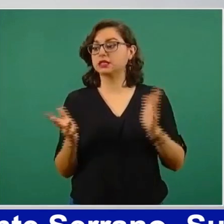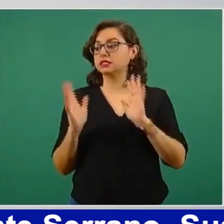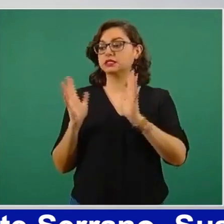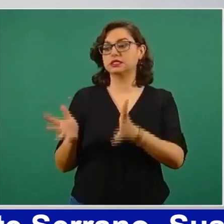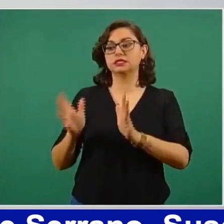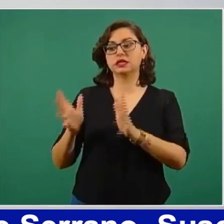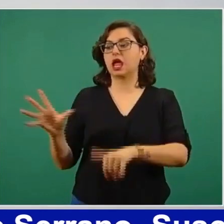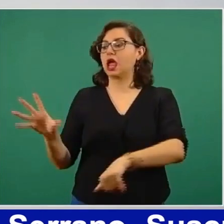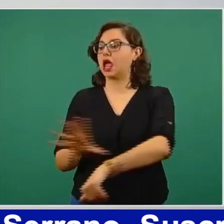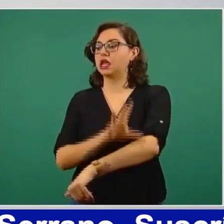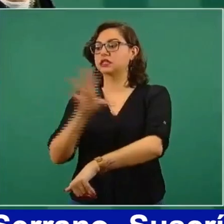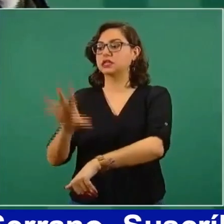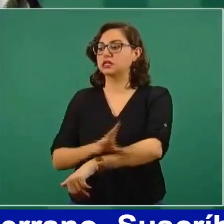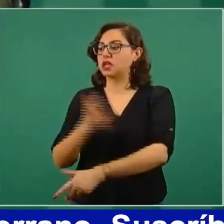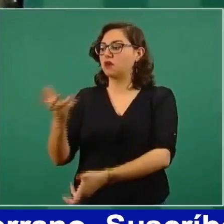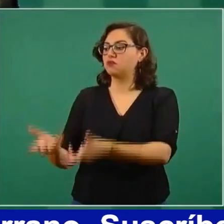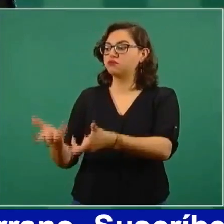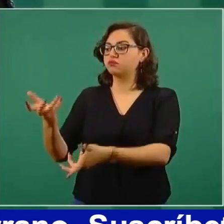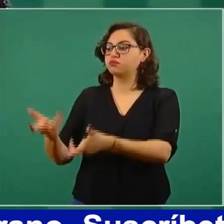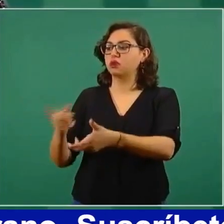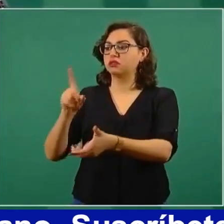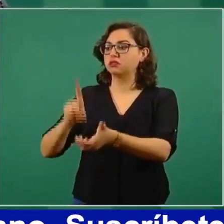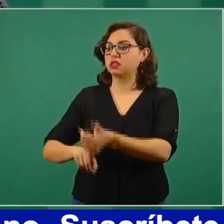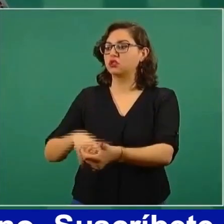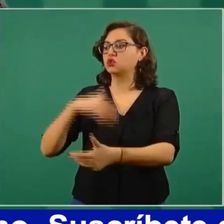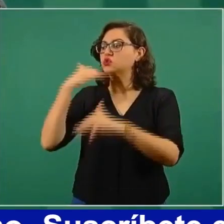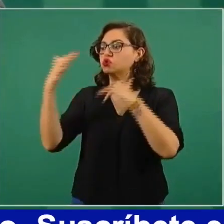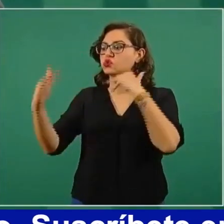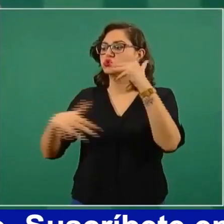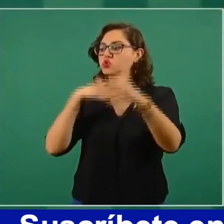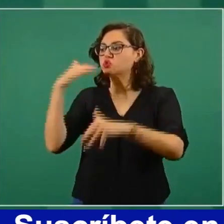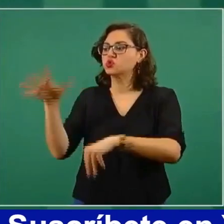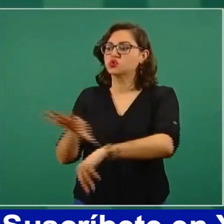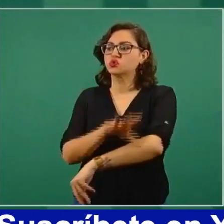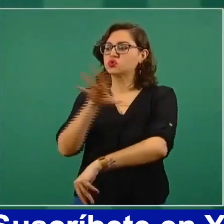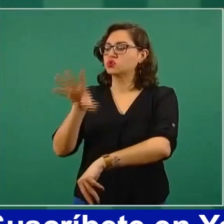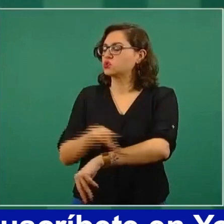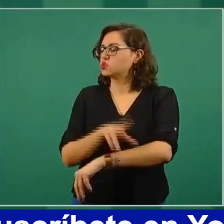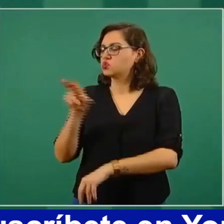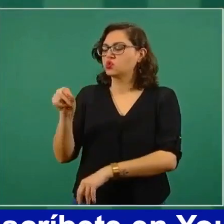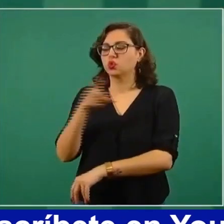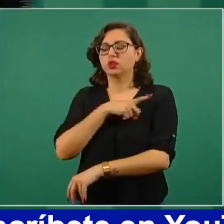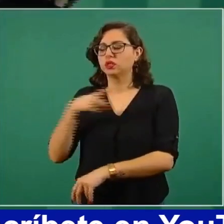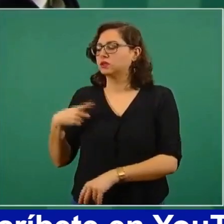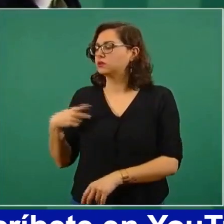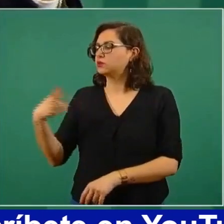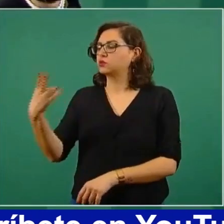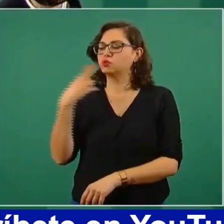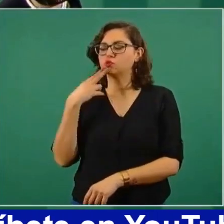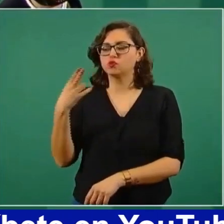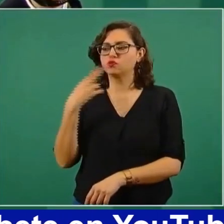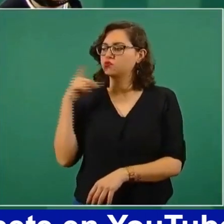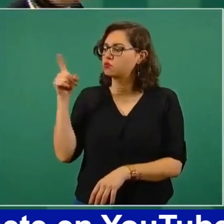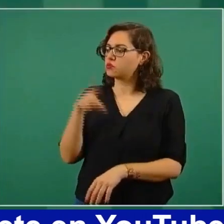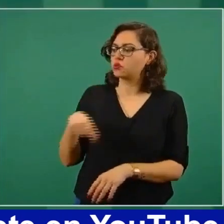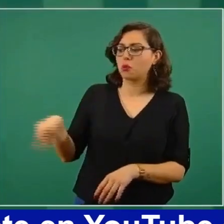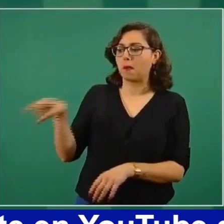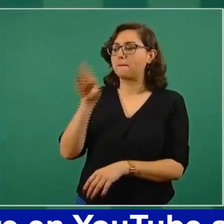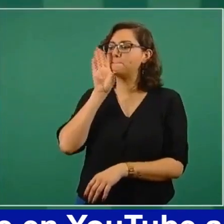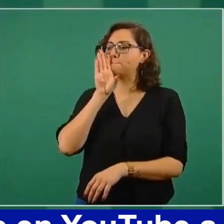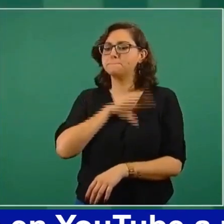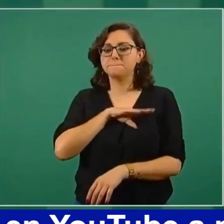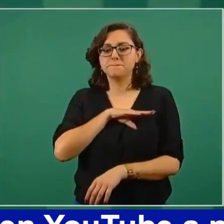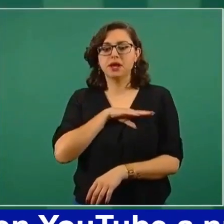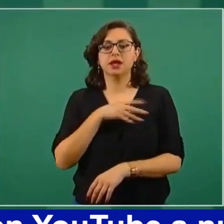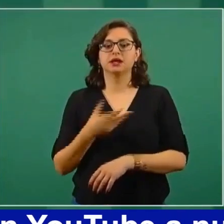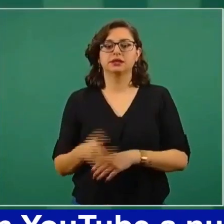las familias en los domicilios, las grandes corporaciones, que esto no